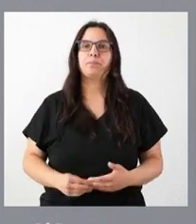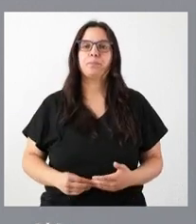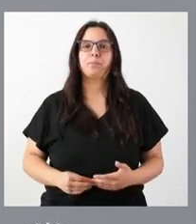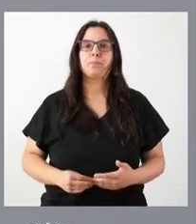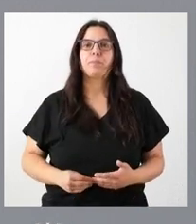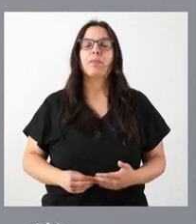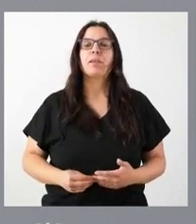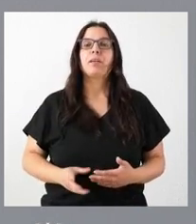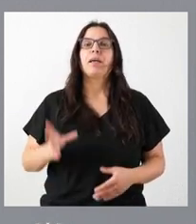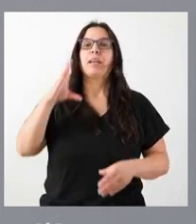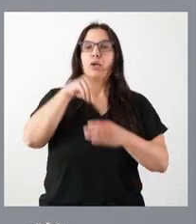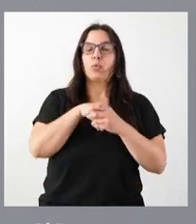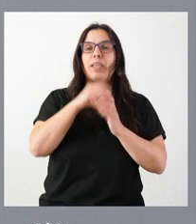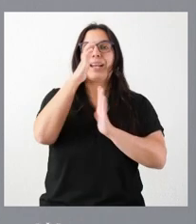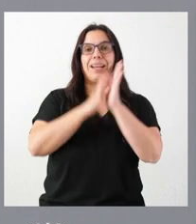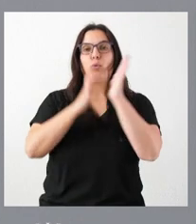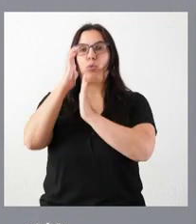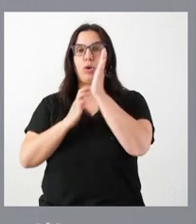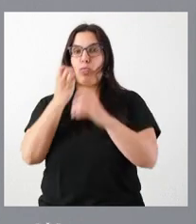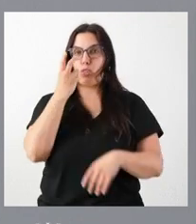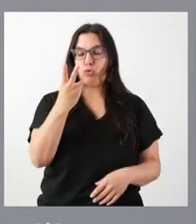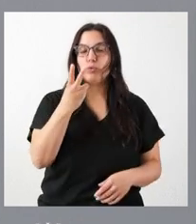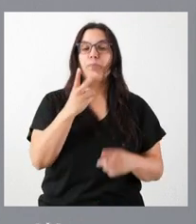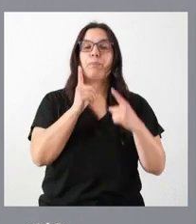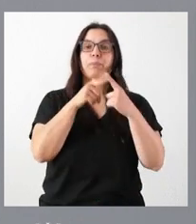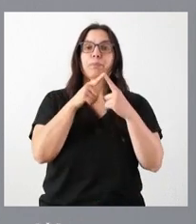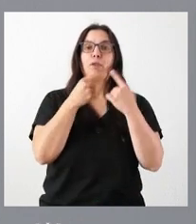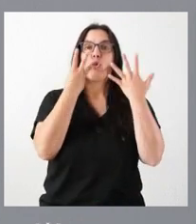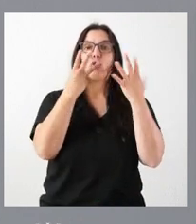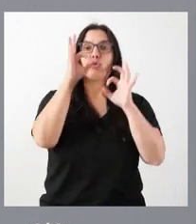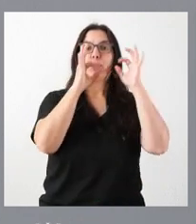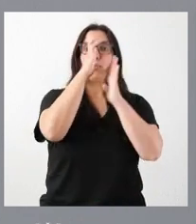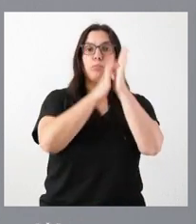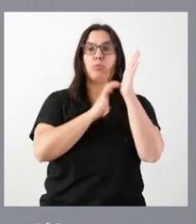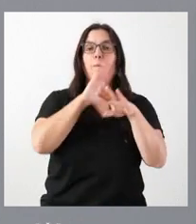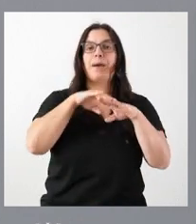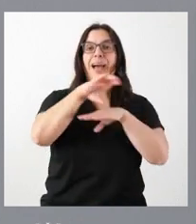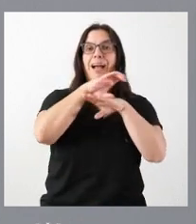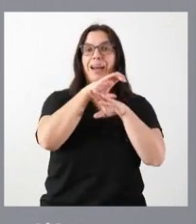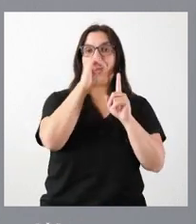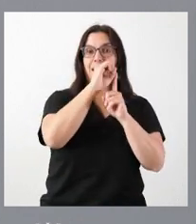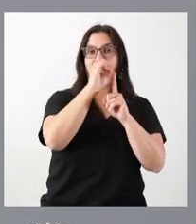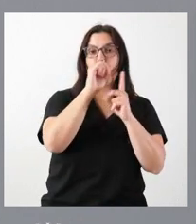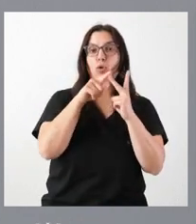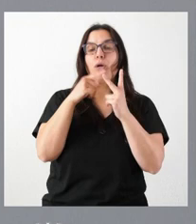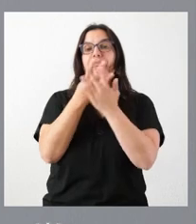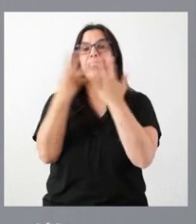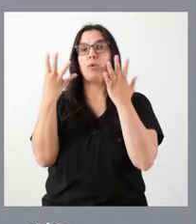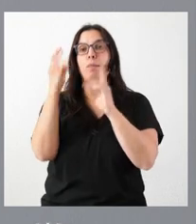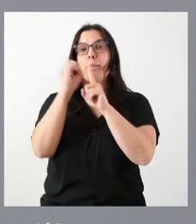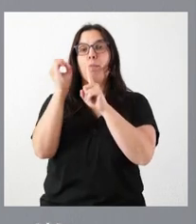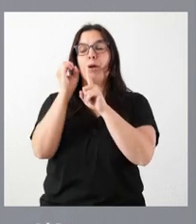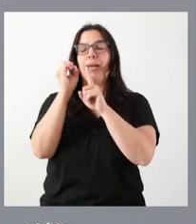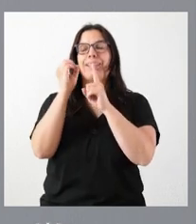Incluye dos reducciones, un 8% en los precios del grado y un 19% en los másteres